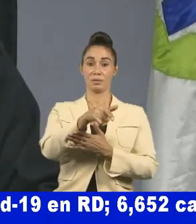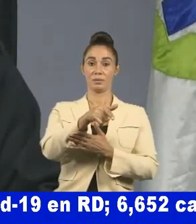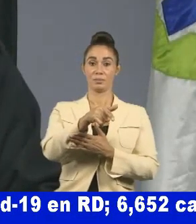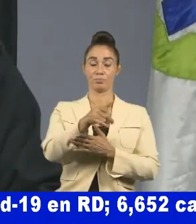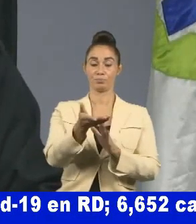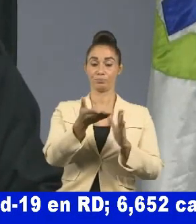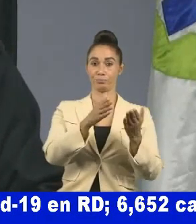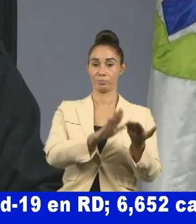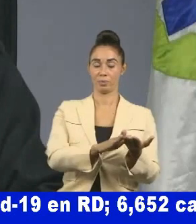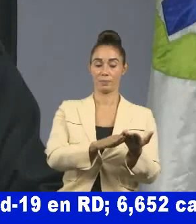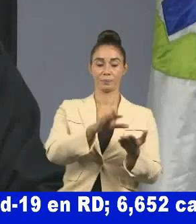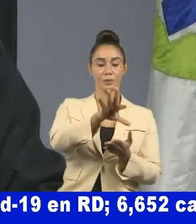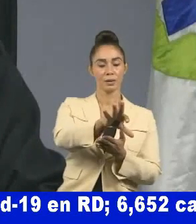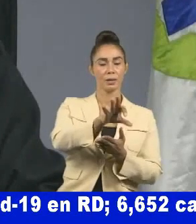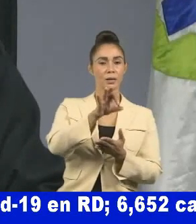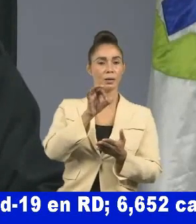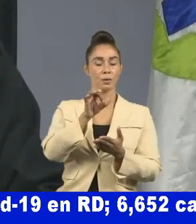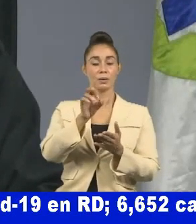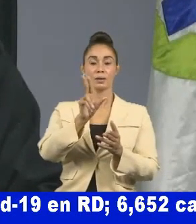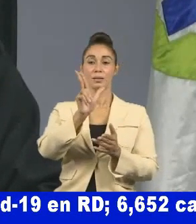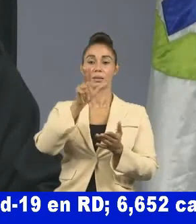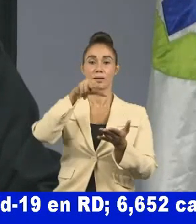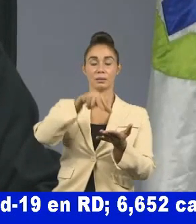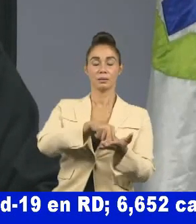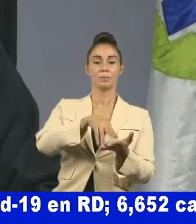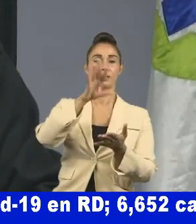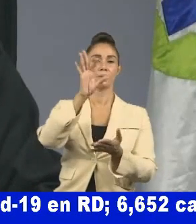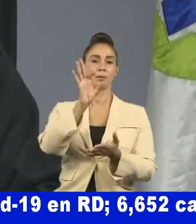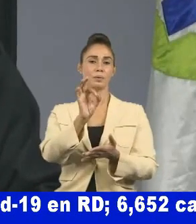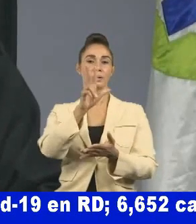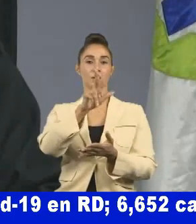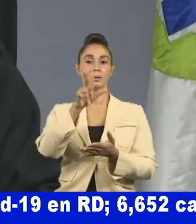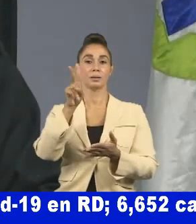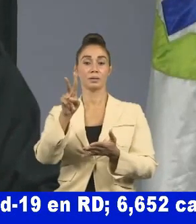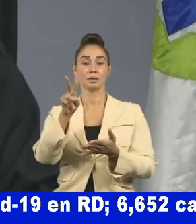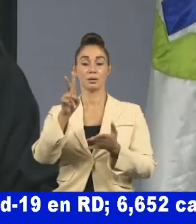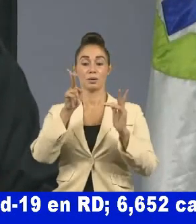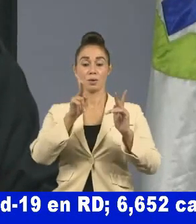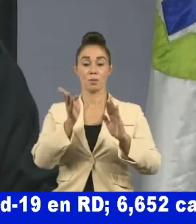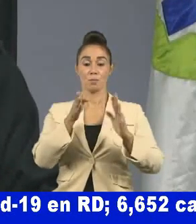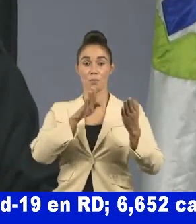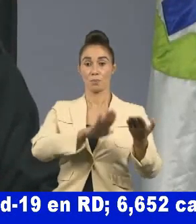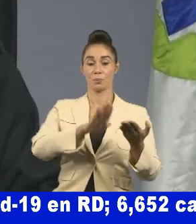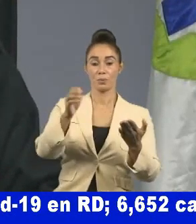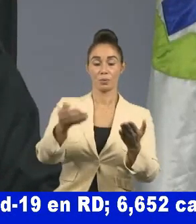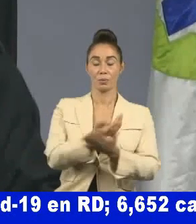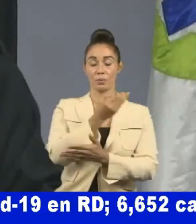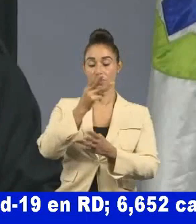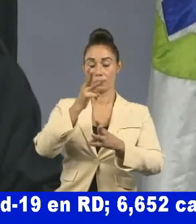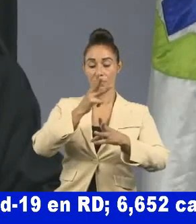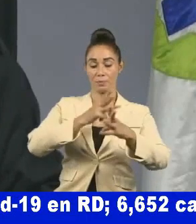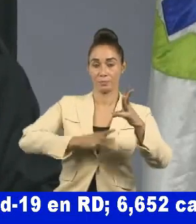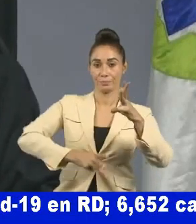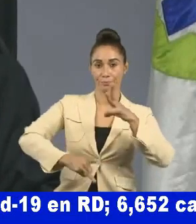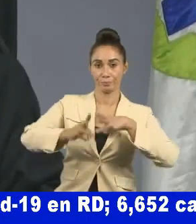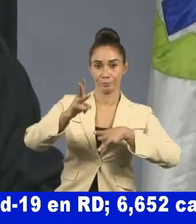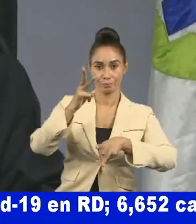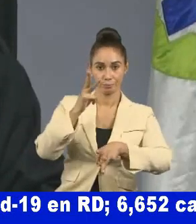3.932 fueron defunciones nuevas a nivel mundial.